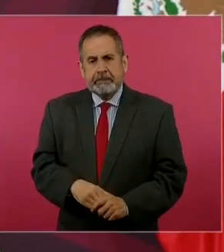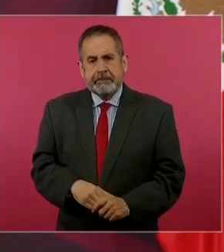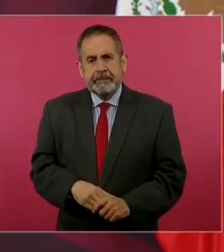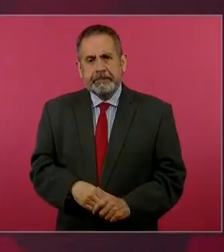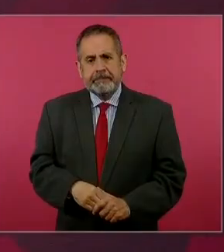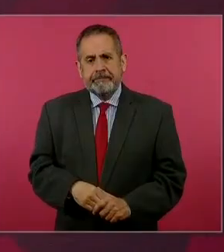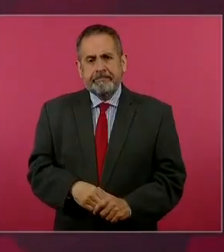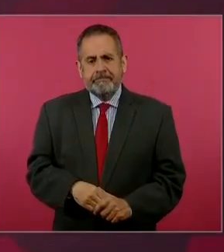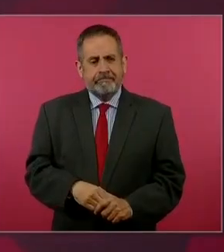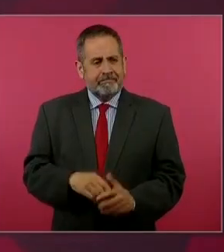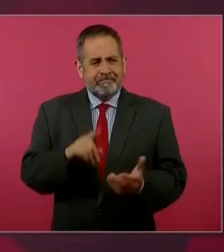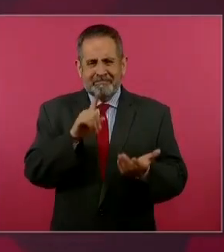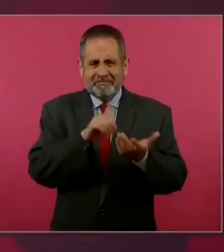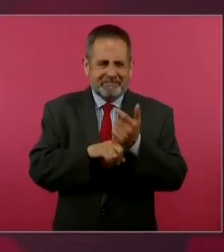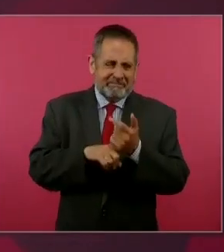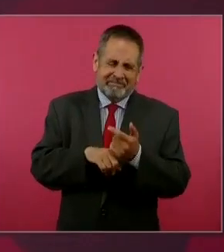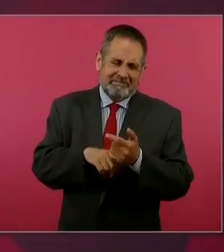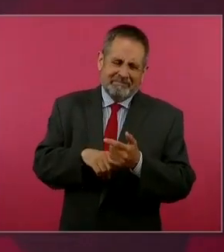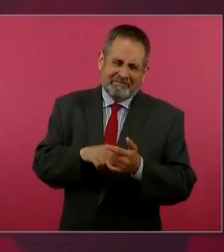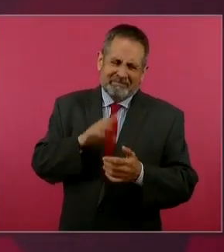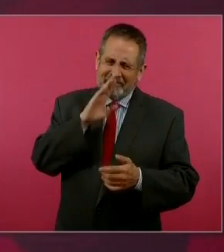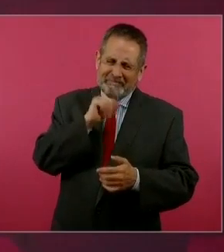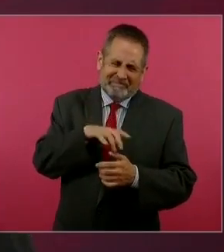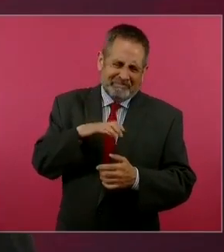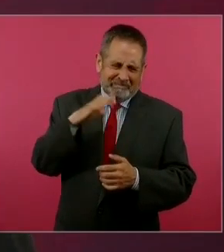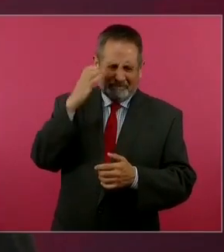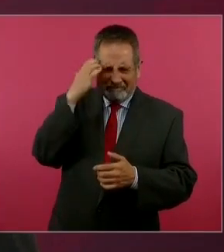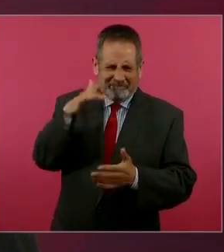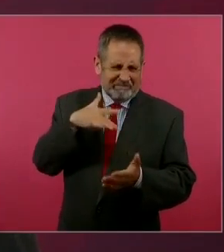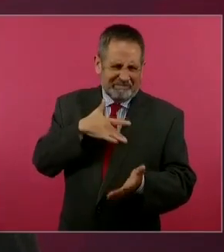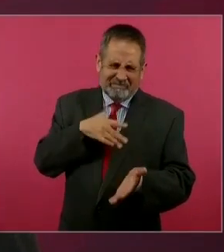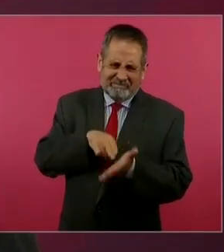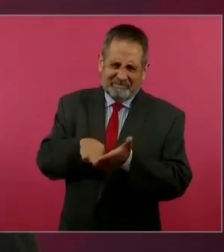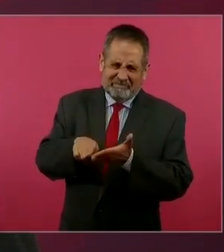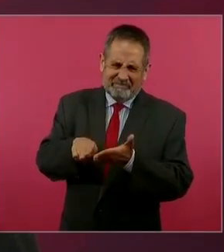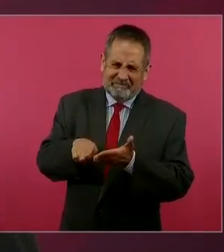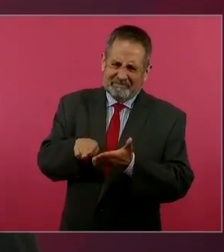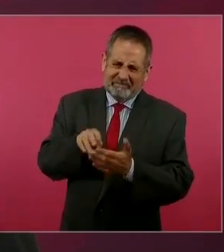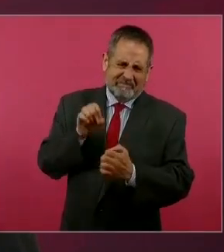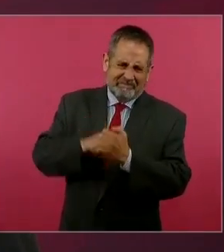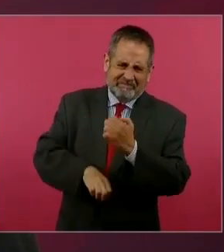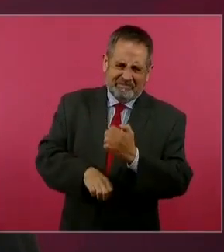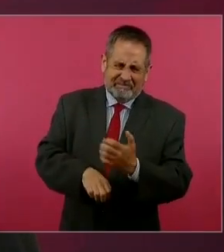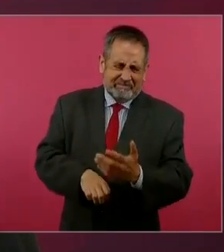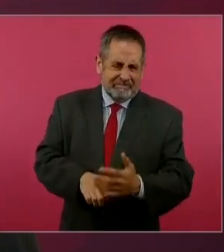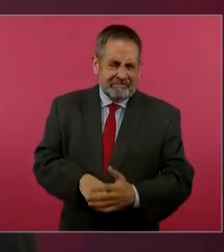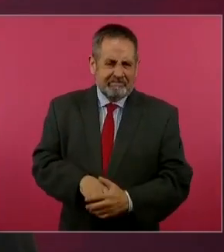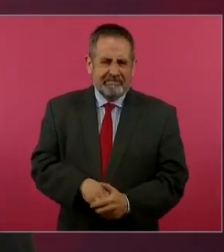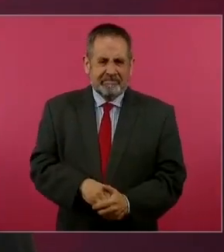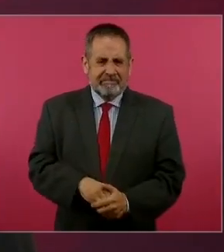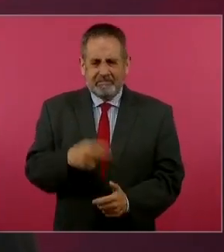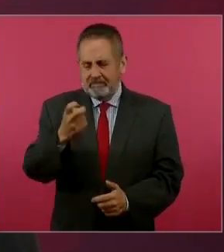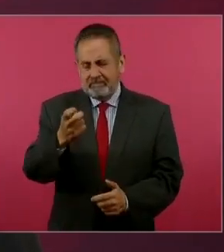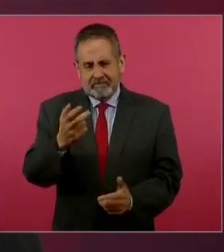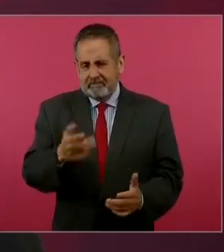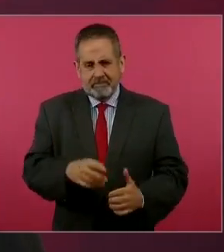es una celada, eso